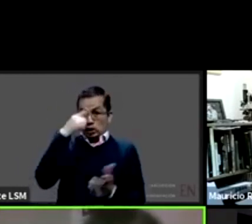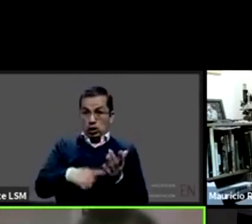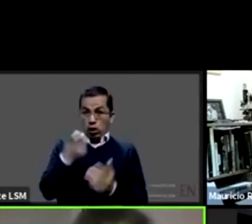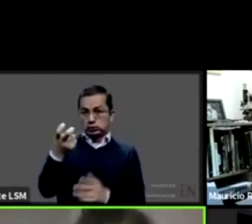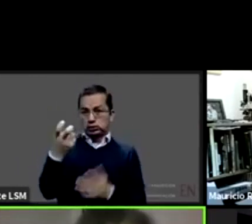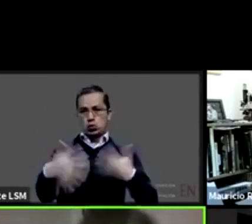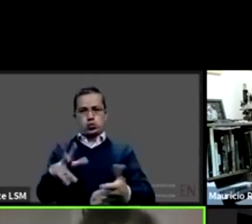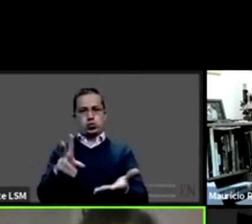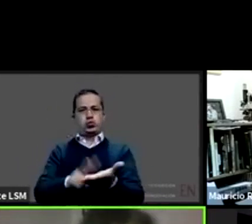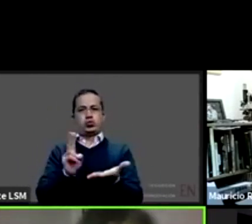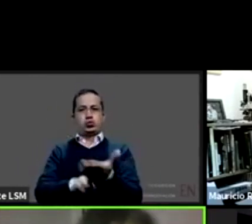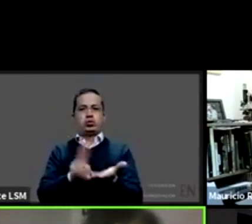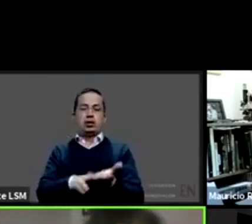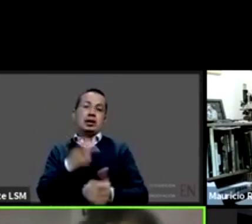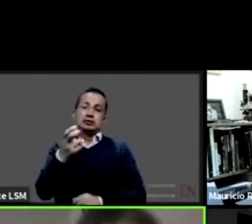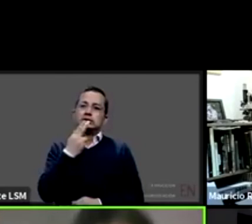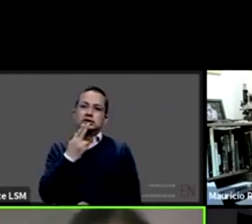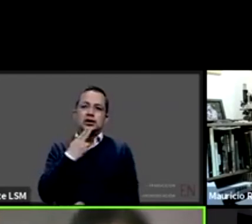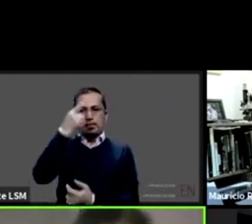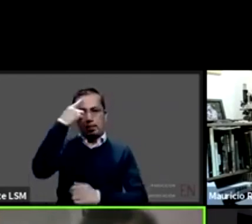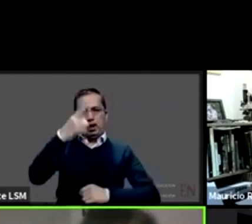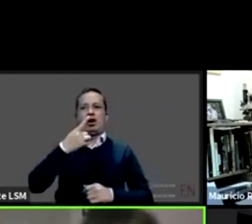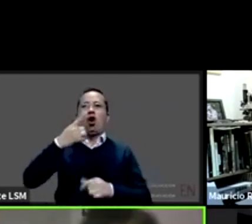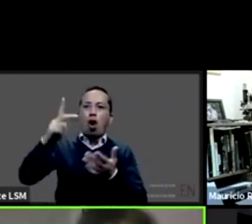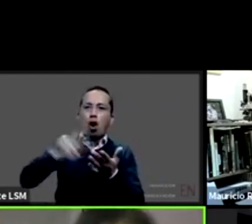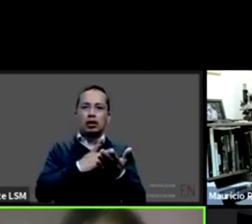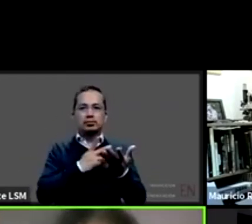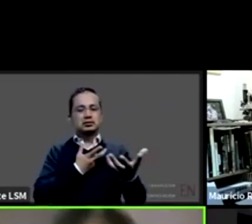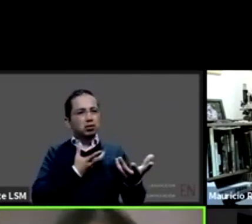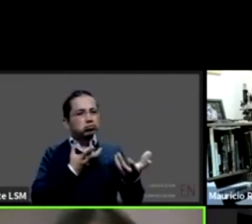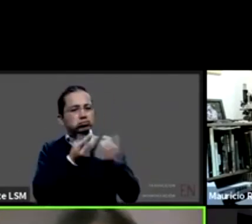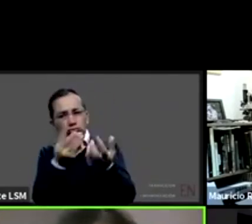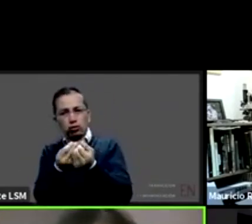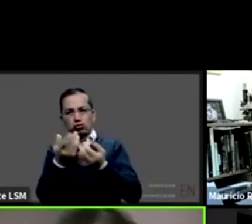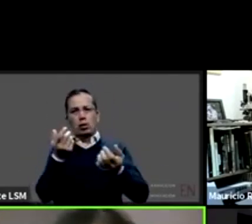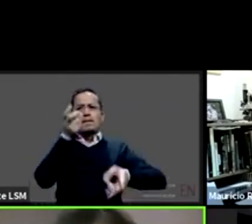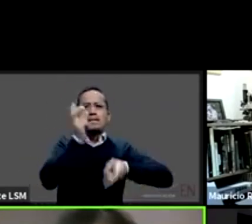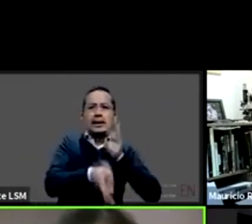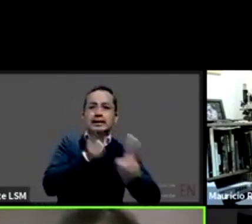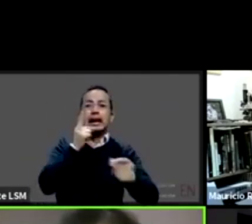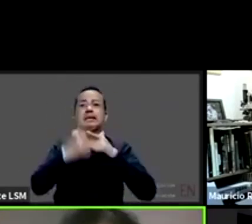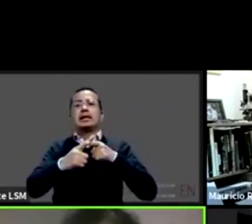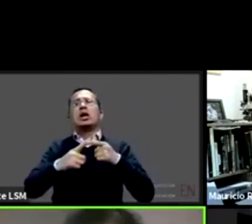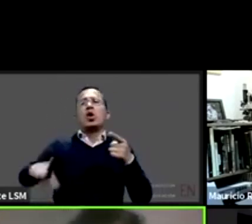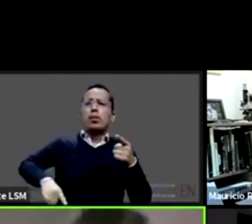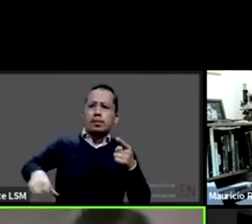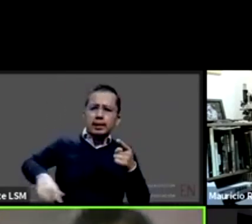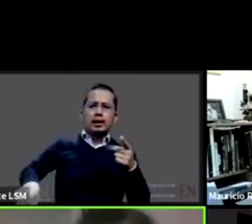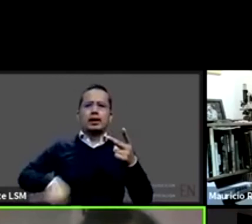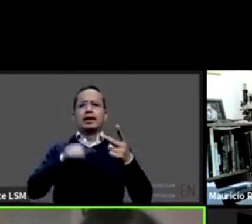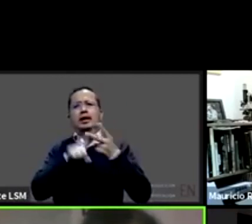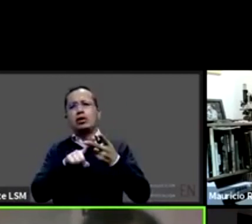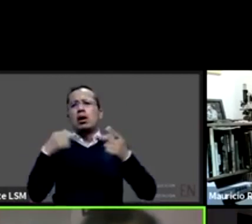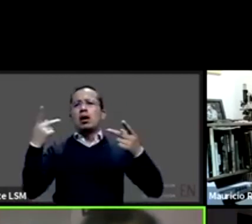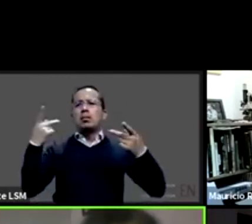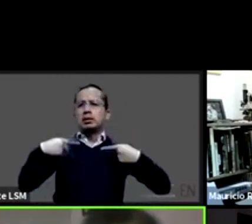reencontrarnos y encontrarnos quienes desde la academia desde el gobierno activistas y no nada más activistas